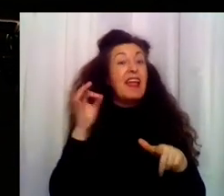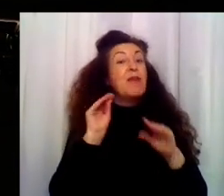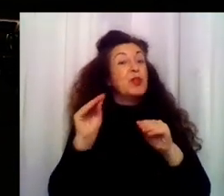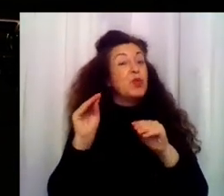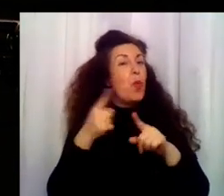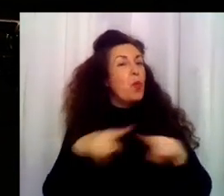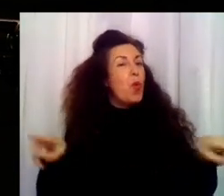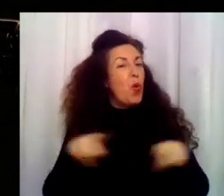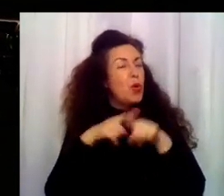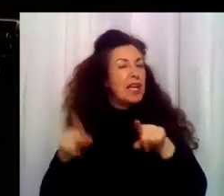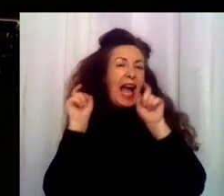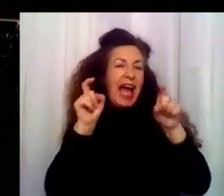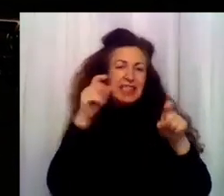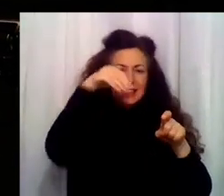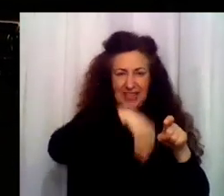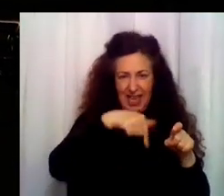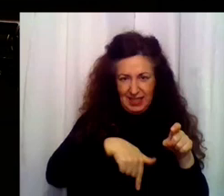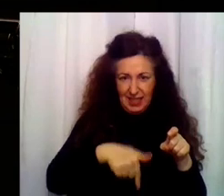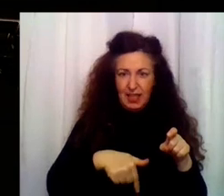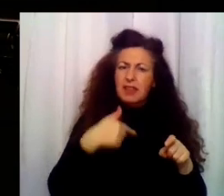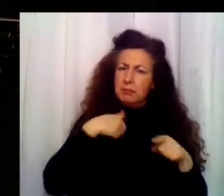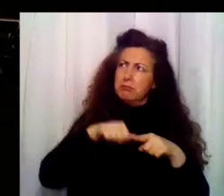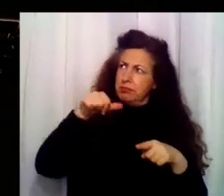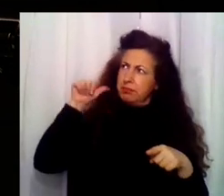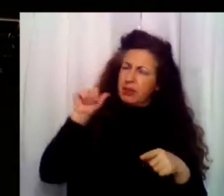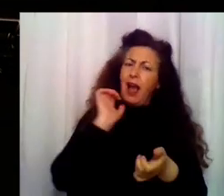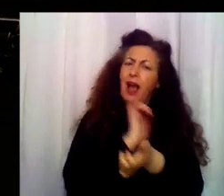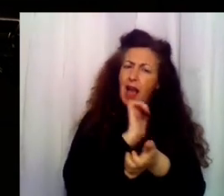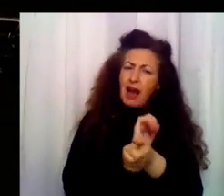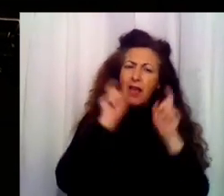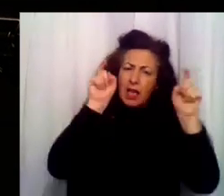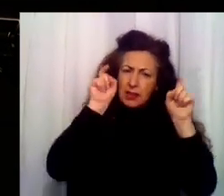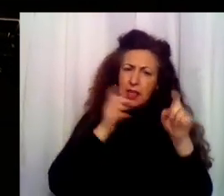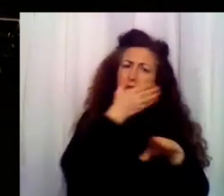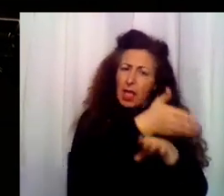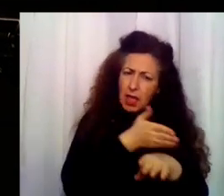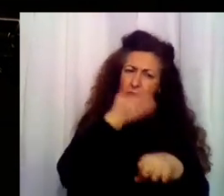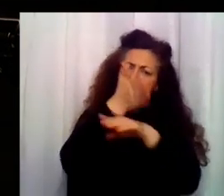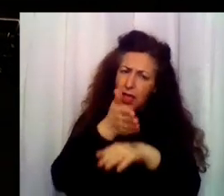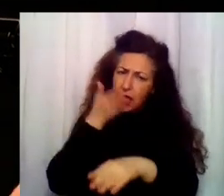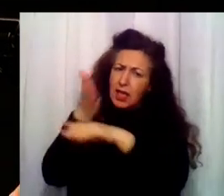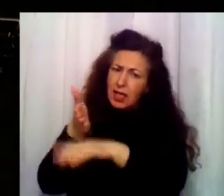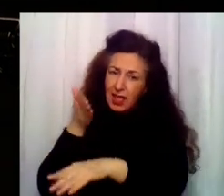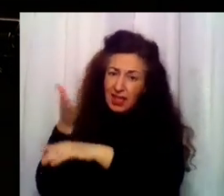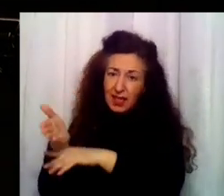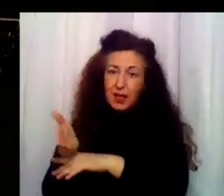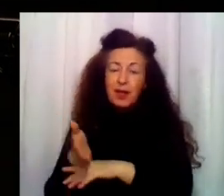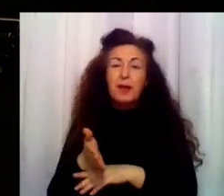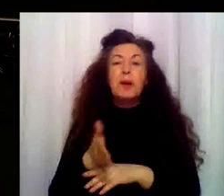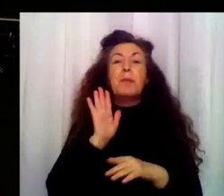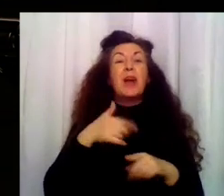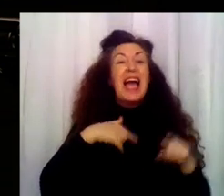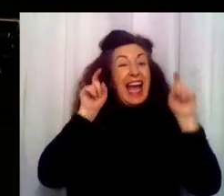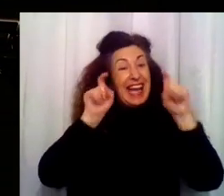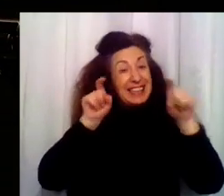Solemos enseñar música con un nivel de exigencia insoportable. Pero cuando tienes la oportunidad de enseñarla solo para disfrutar